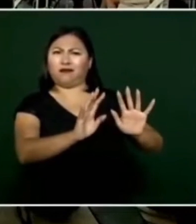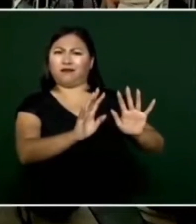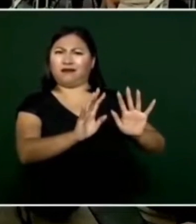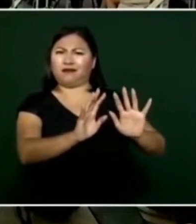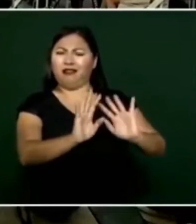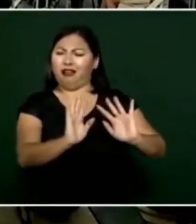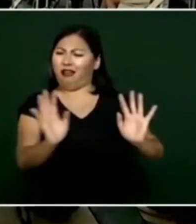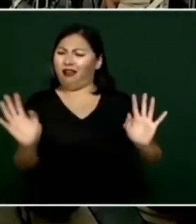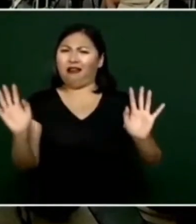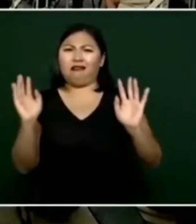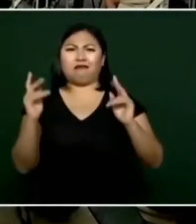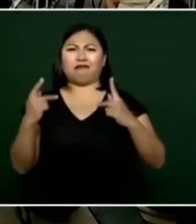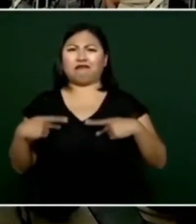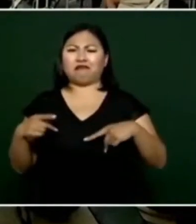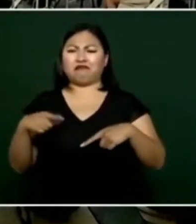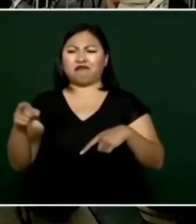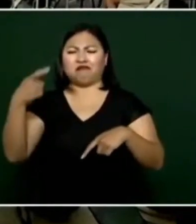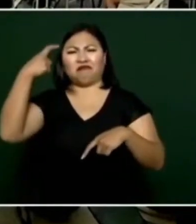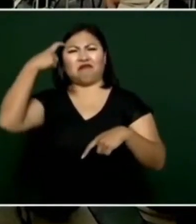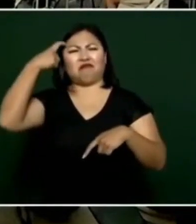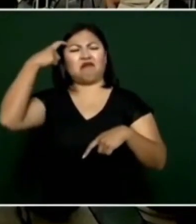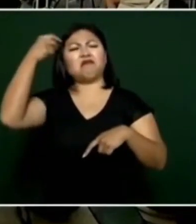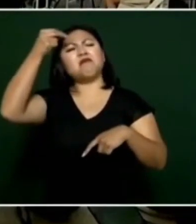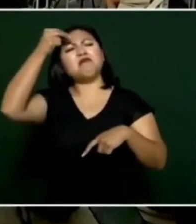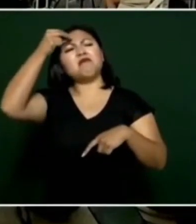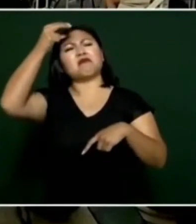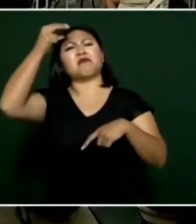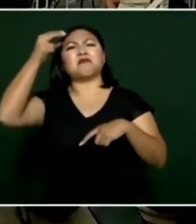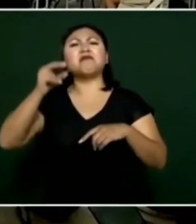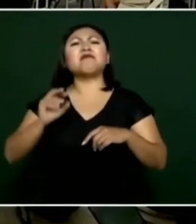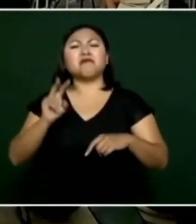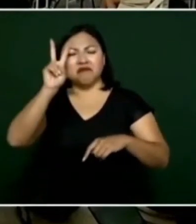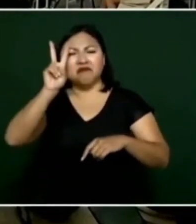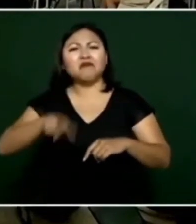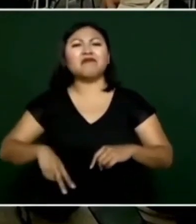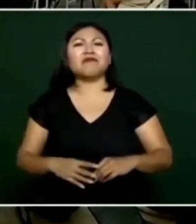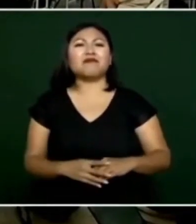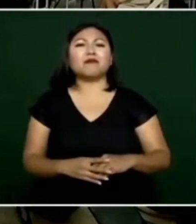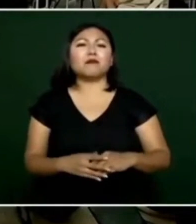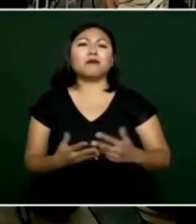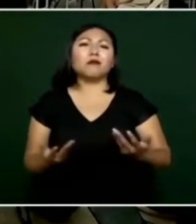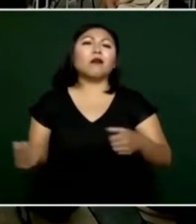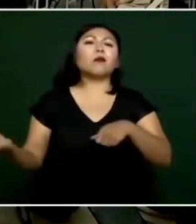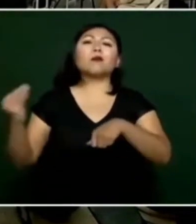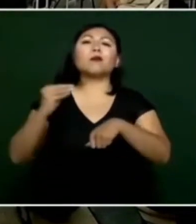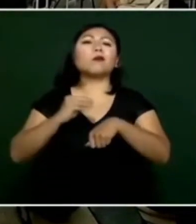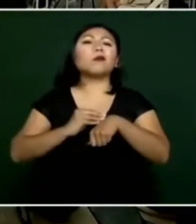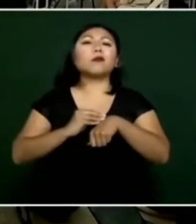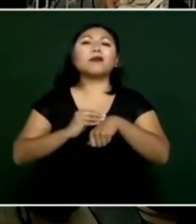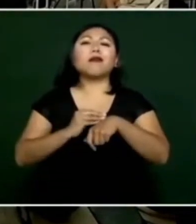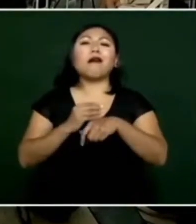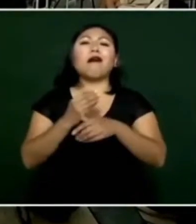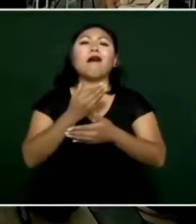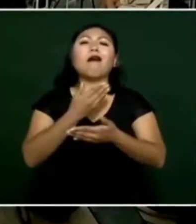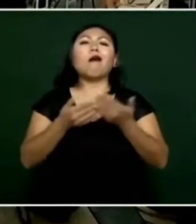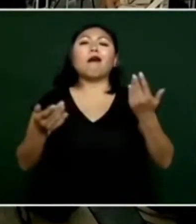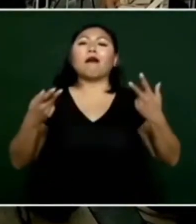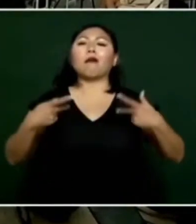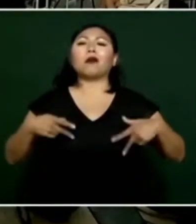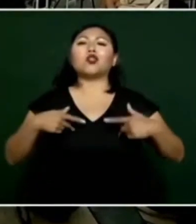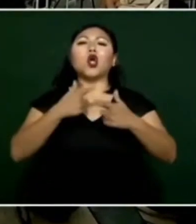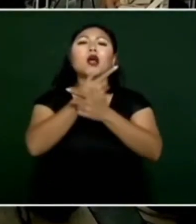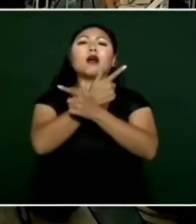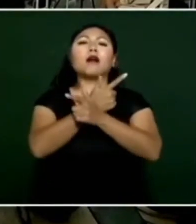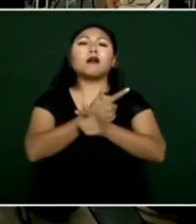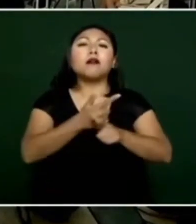no no es fácil pero hay libertad hay libertad que todo el mundo se exprese se manifiesta y al final